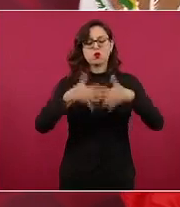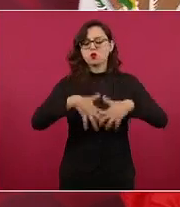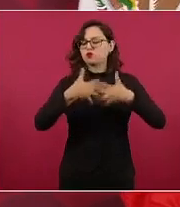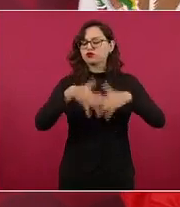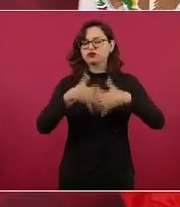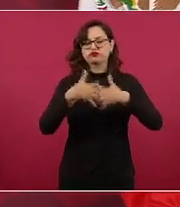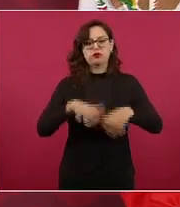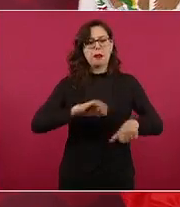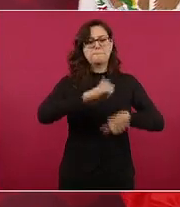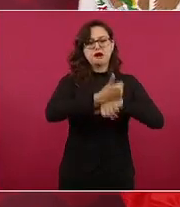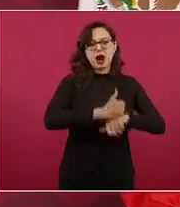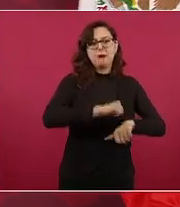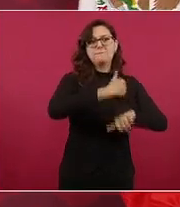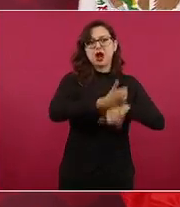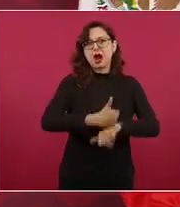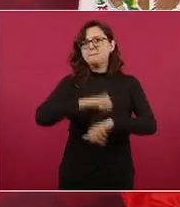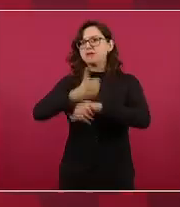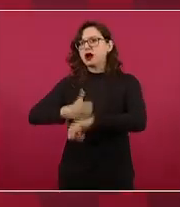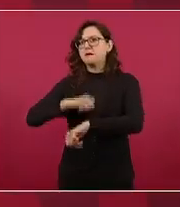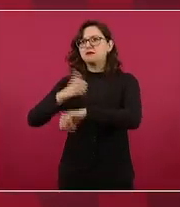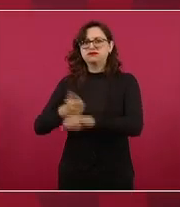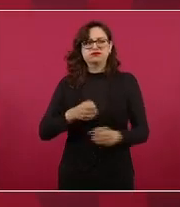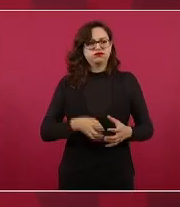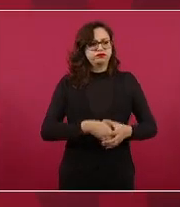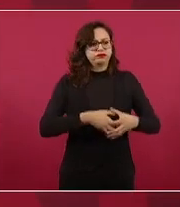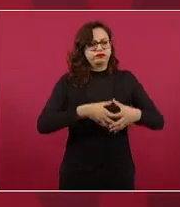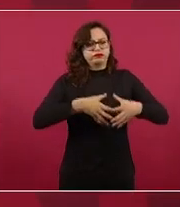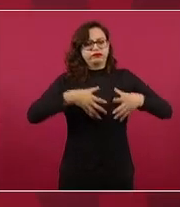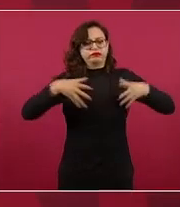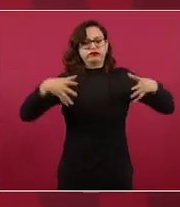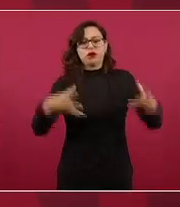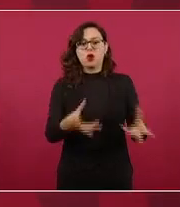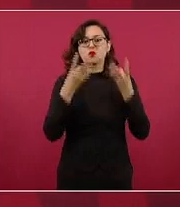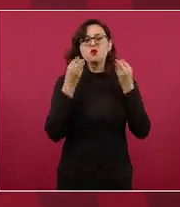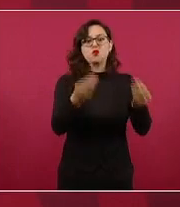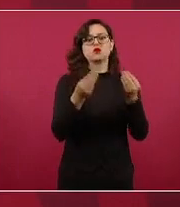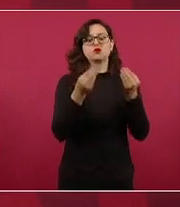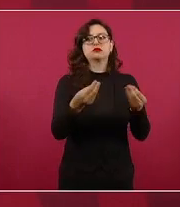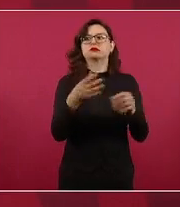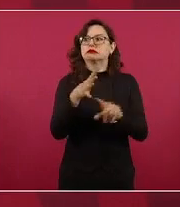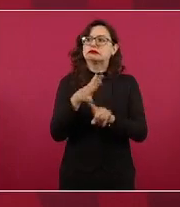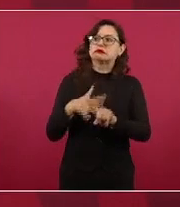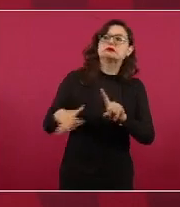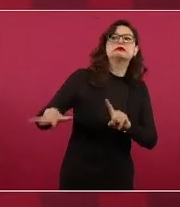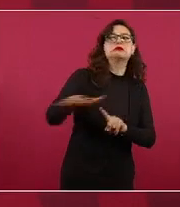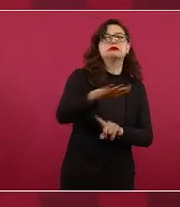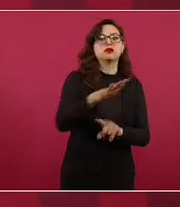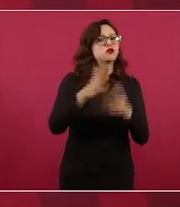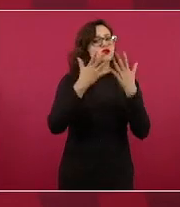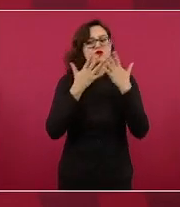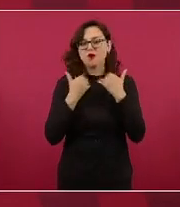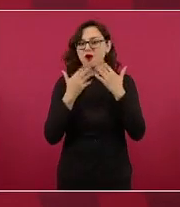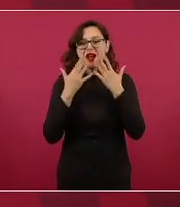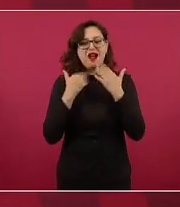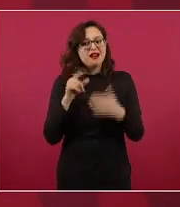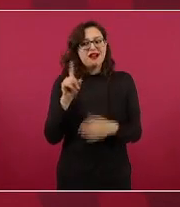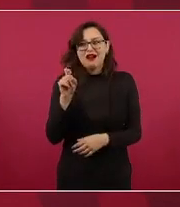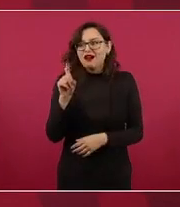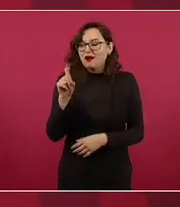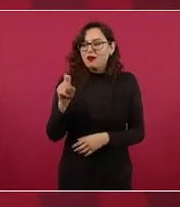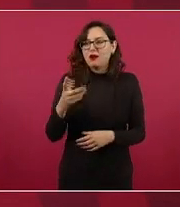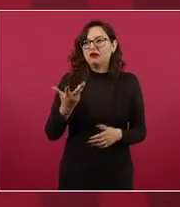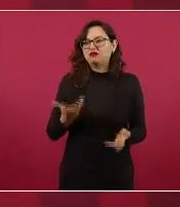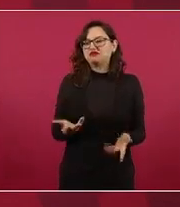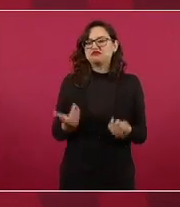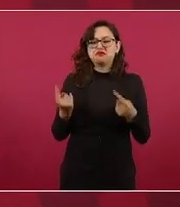en zonas con escasez de agua. Se llegó al extremo